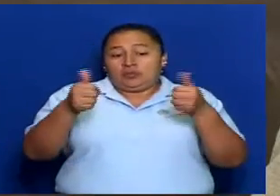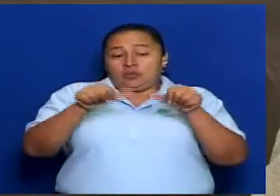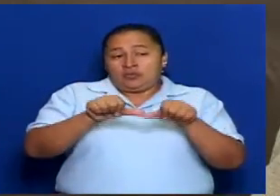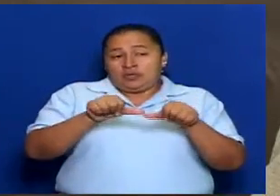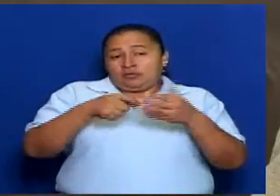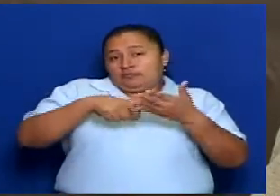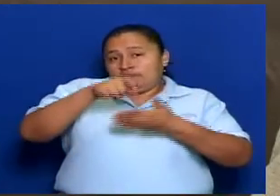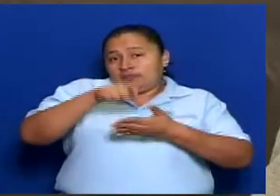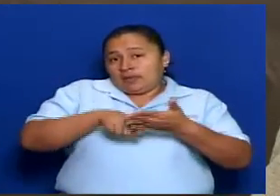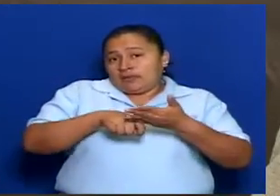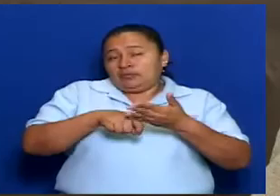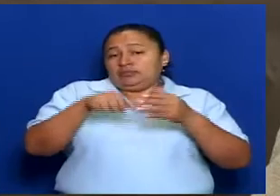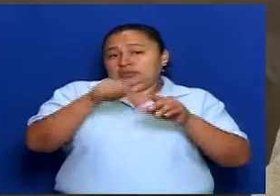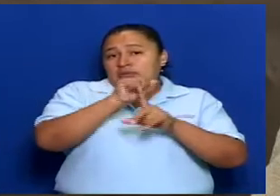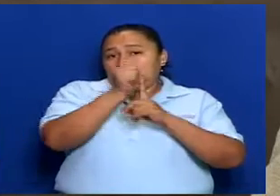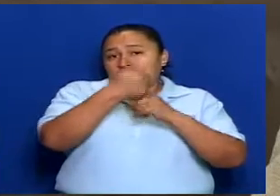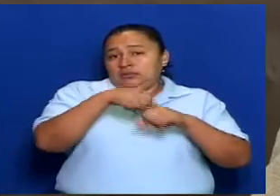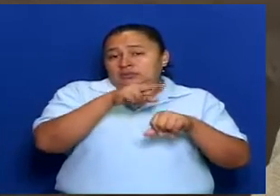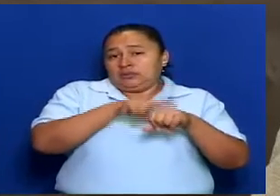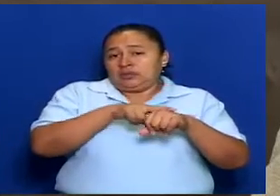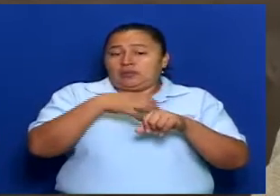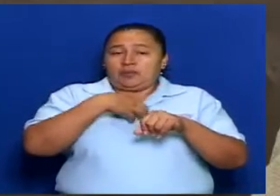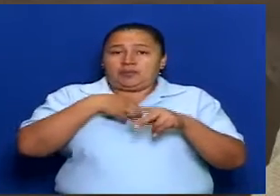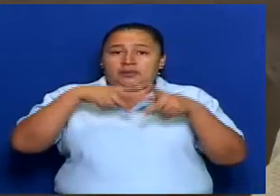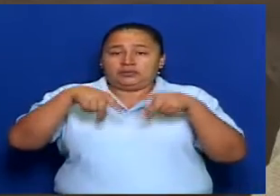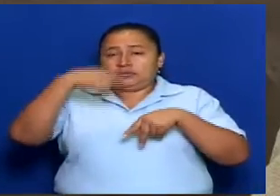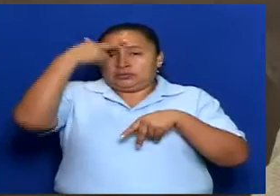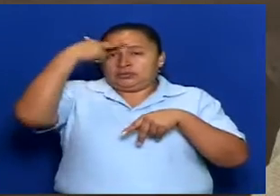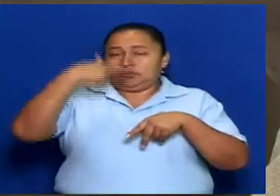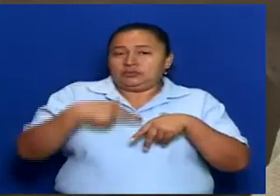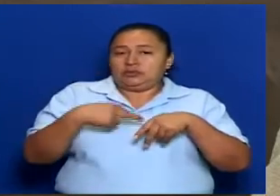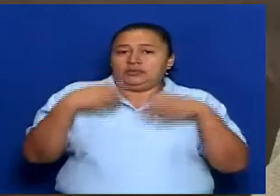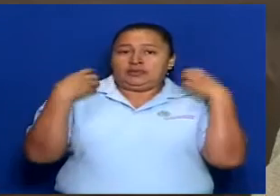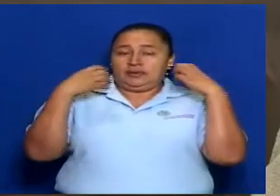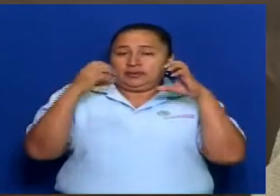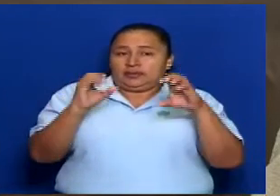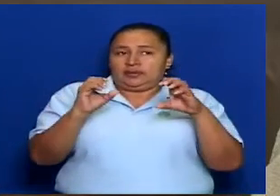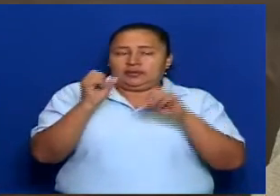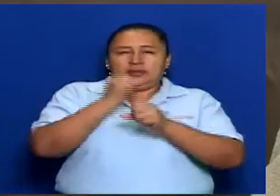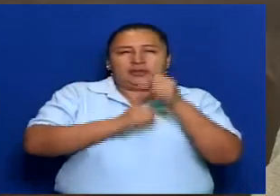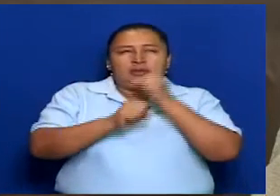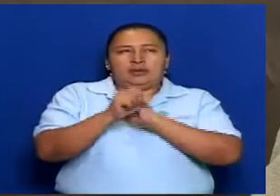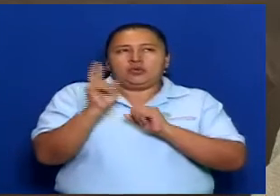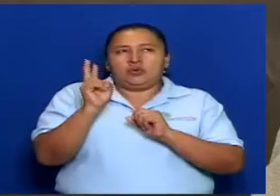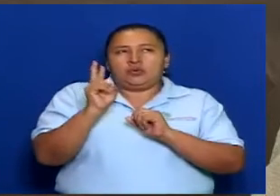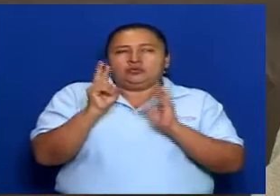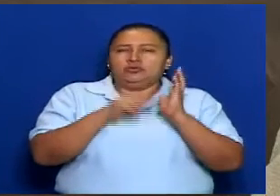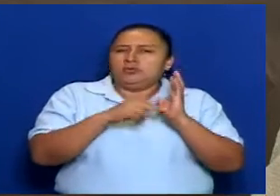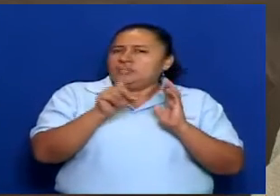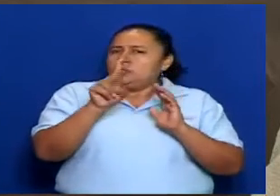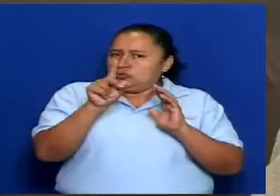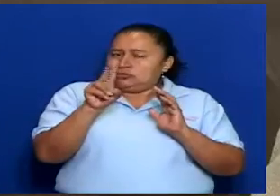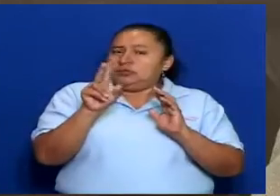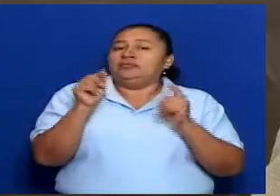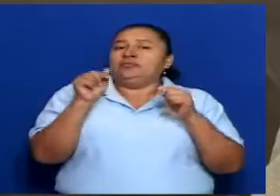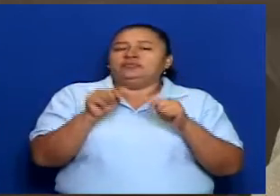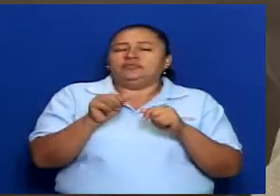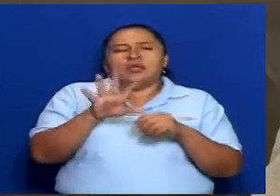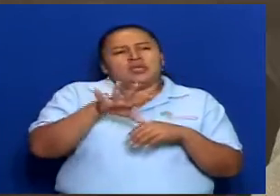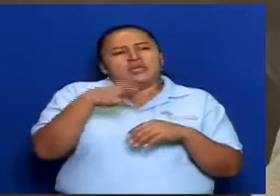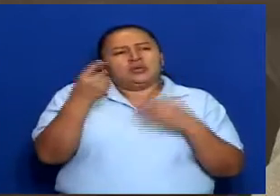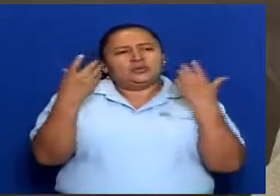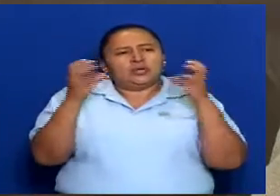suscrito entre la Asamblea Nacional y autoridades de la Costa Caribe en el año 2012. ¿Qué otros